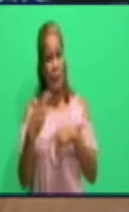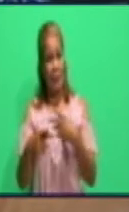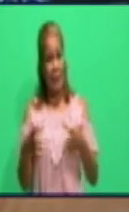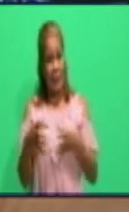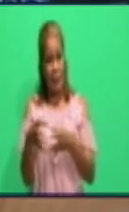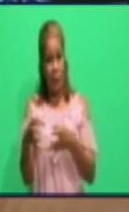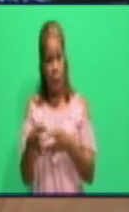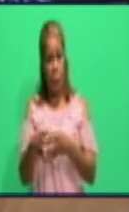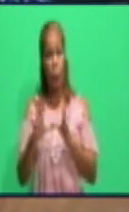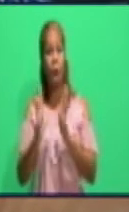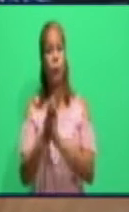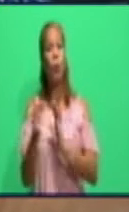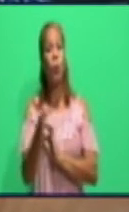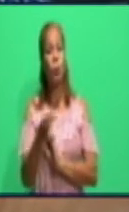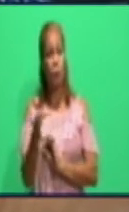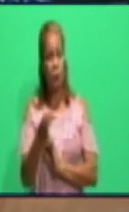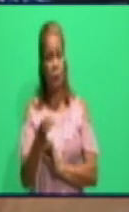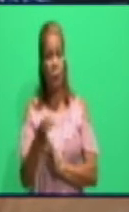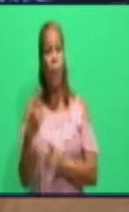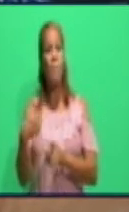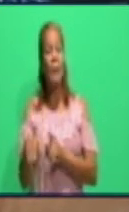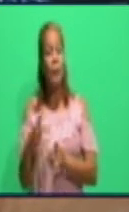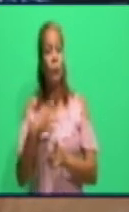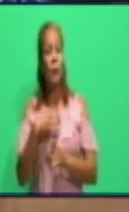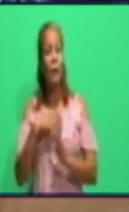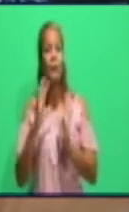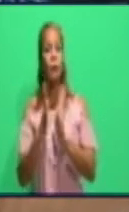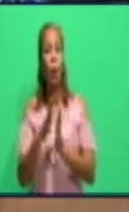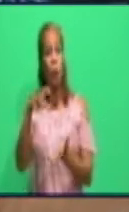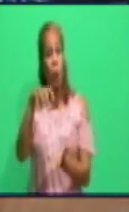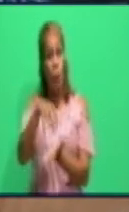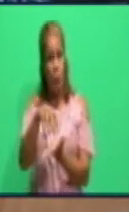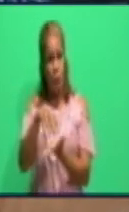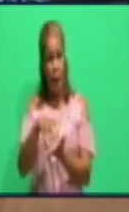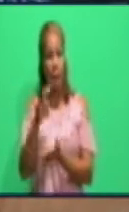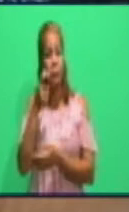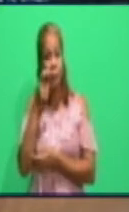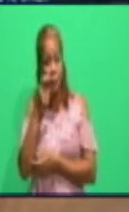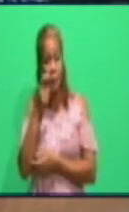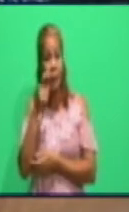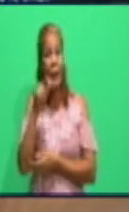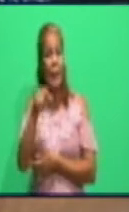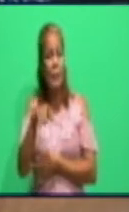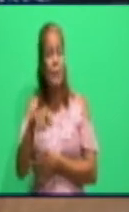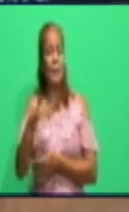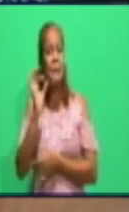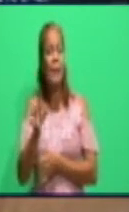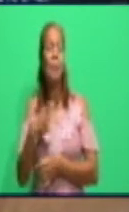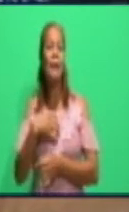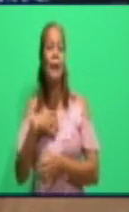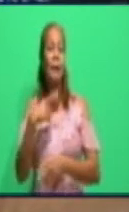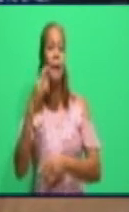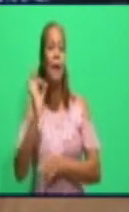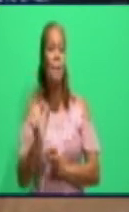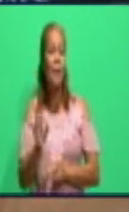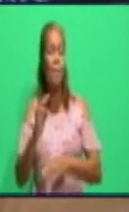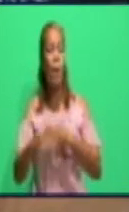municipios, tiene focalizado cuáles son las principales unidades que inciden y como estrategia fundamental